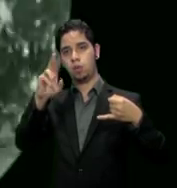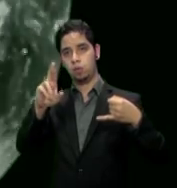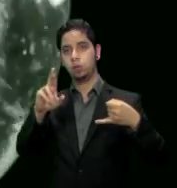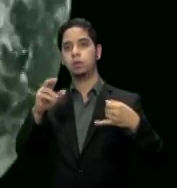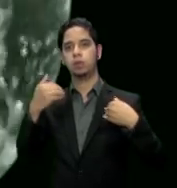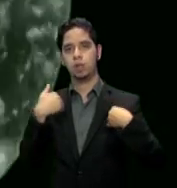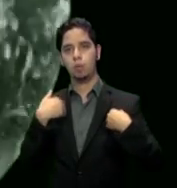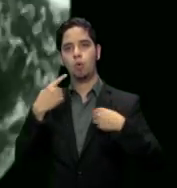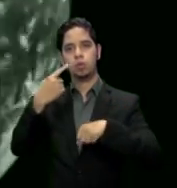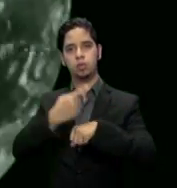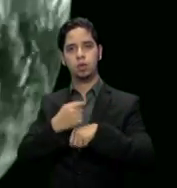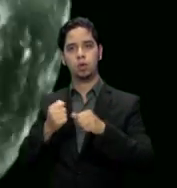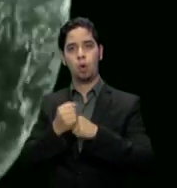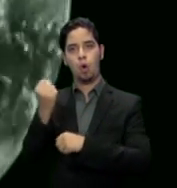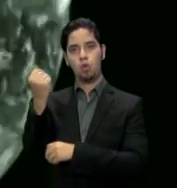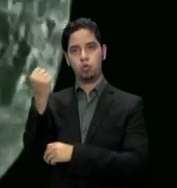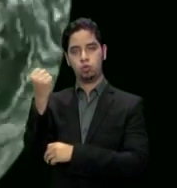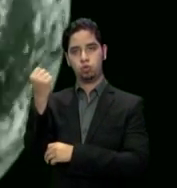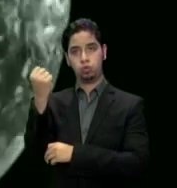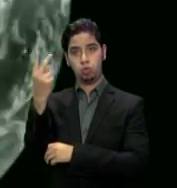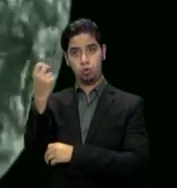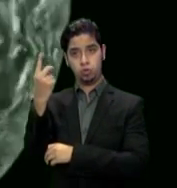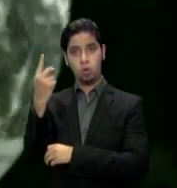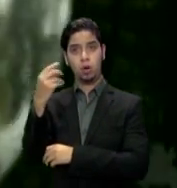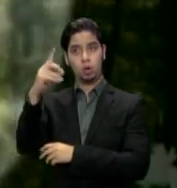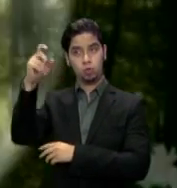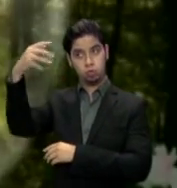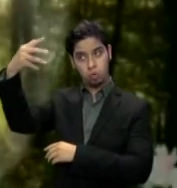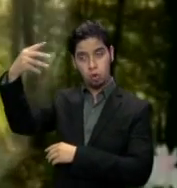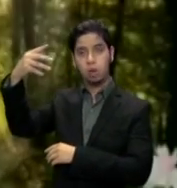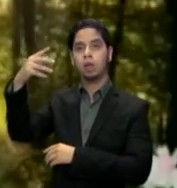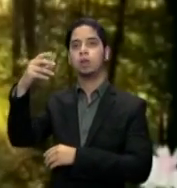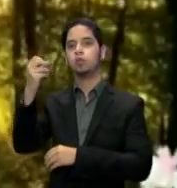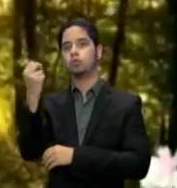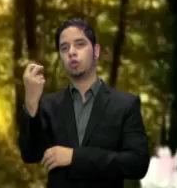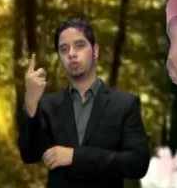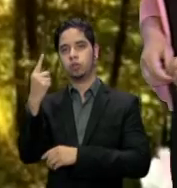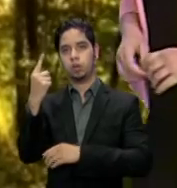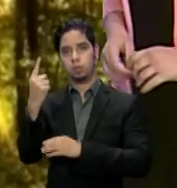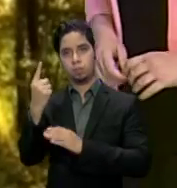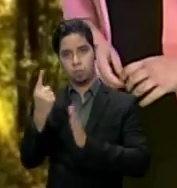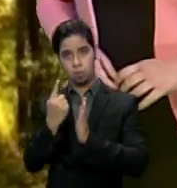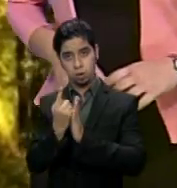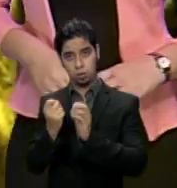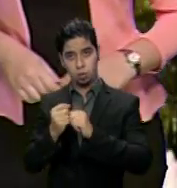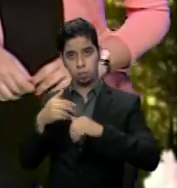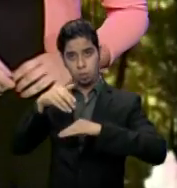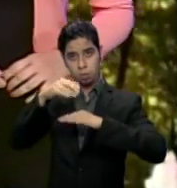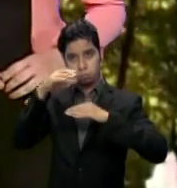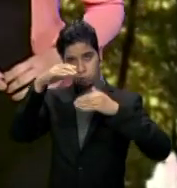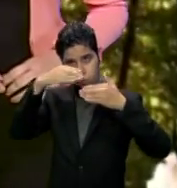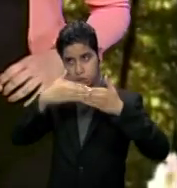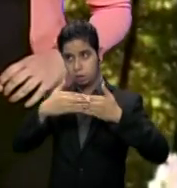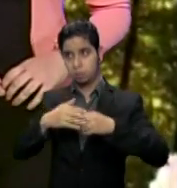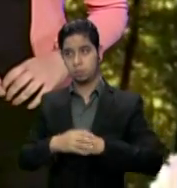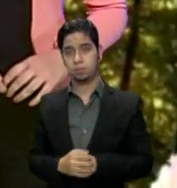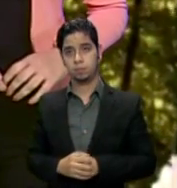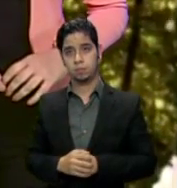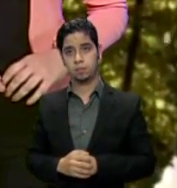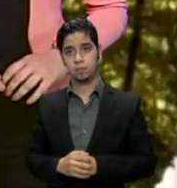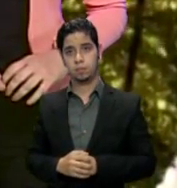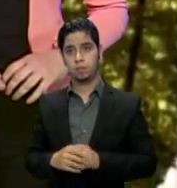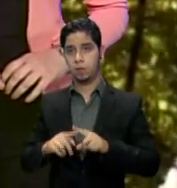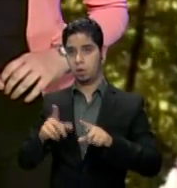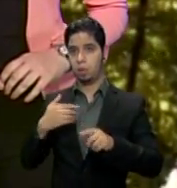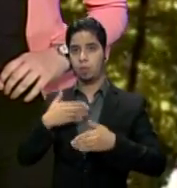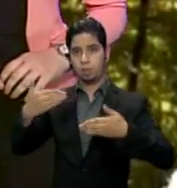horas de luz y 12 horas de oscuridad. Oficialmente despedimos el verano y le damos la bienvenida al